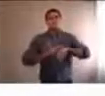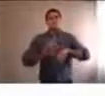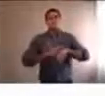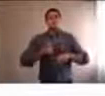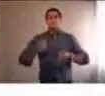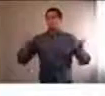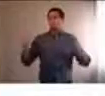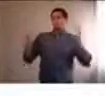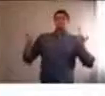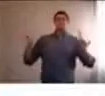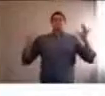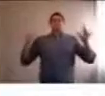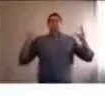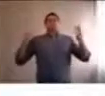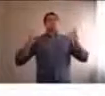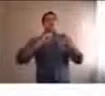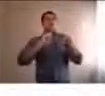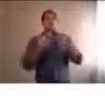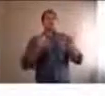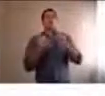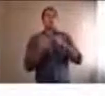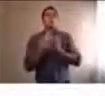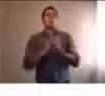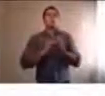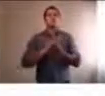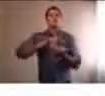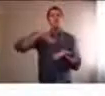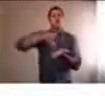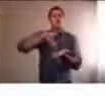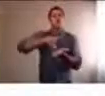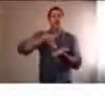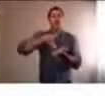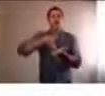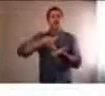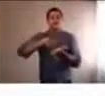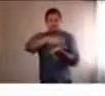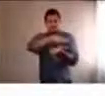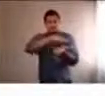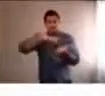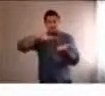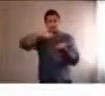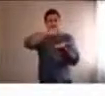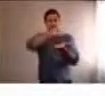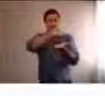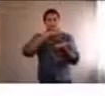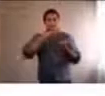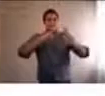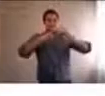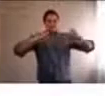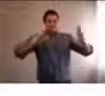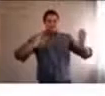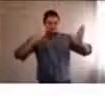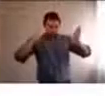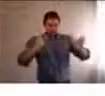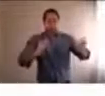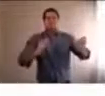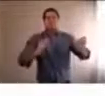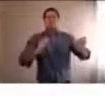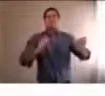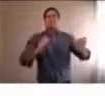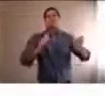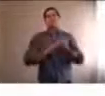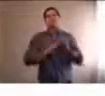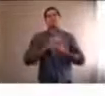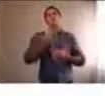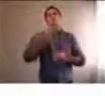en donde el espacio físico es una de las características más significativas, creo que ustedes vivieron como país